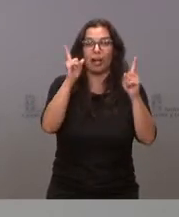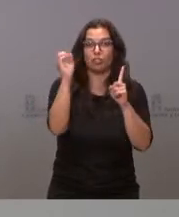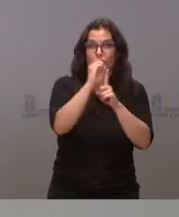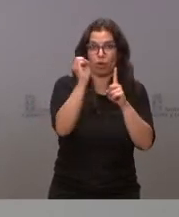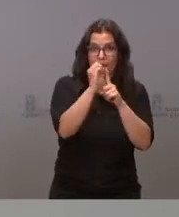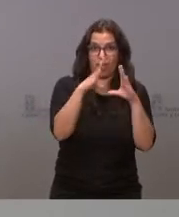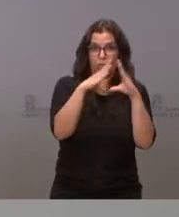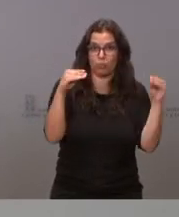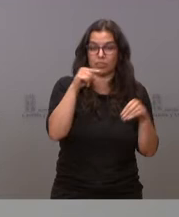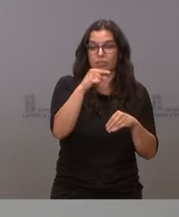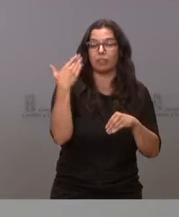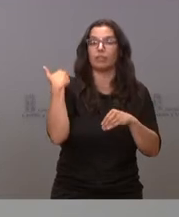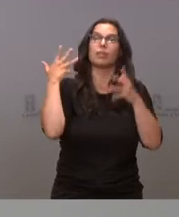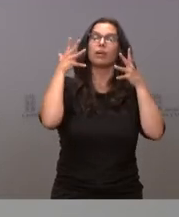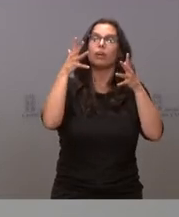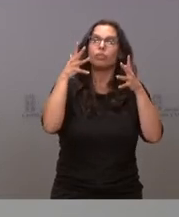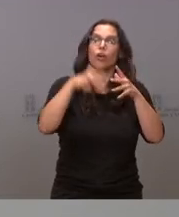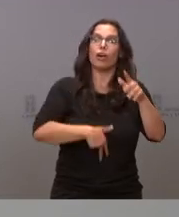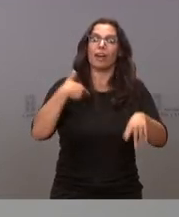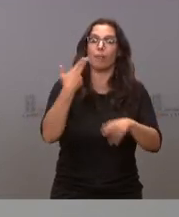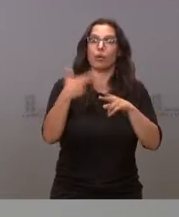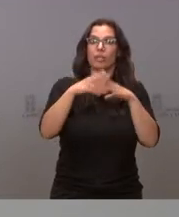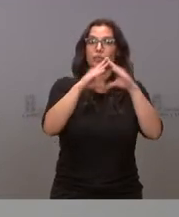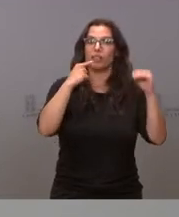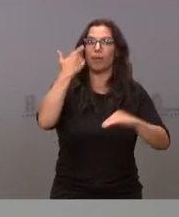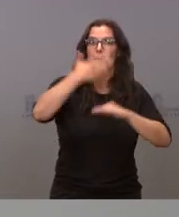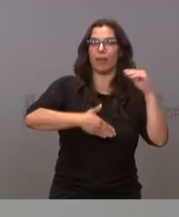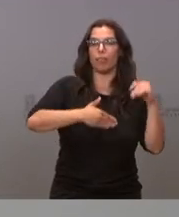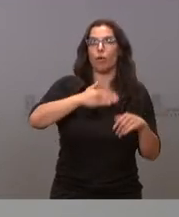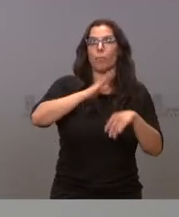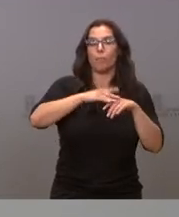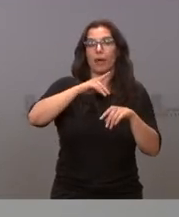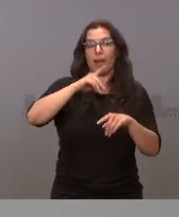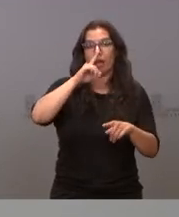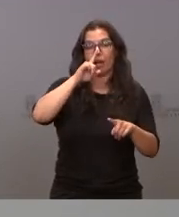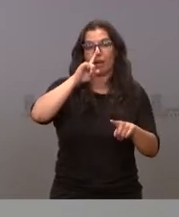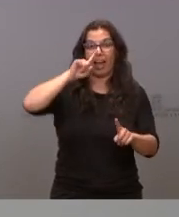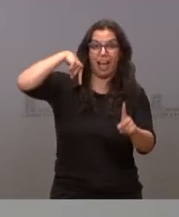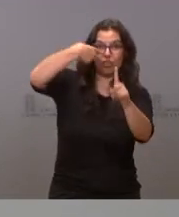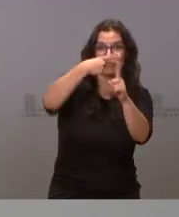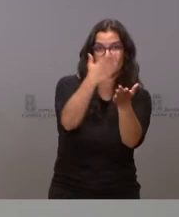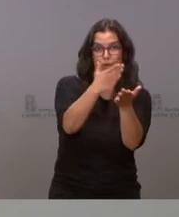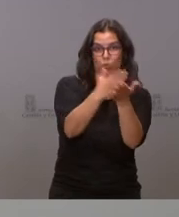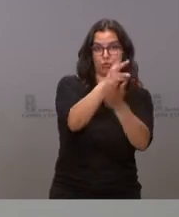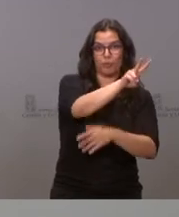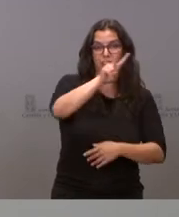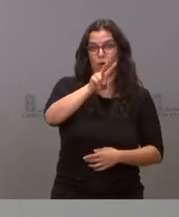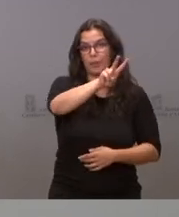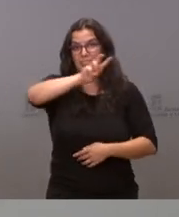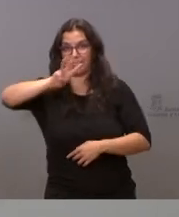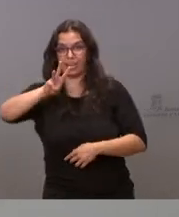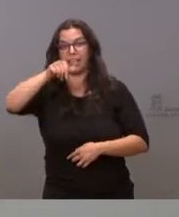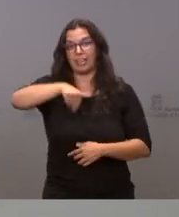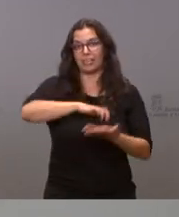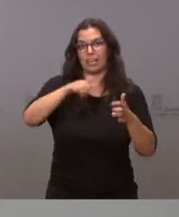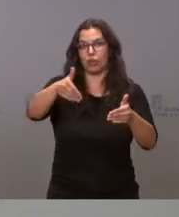acuerdo del Consejo General de Política Universitaria daba un plazo para el curso 22-23 para que se hiciera y Castilla y León se ha adelantado un